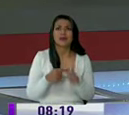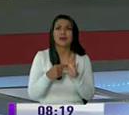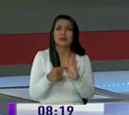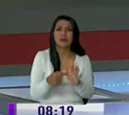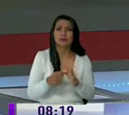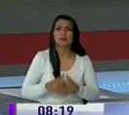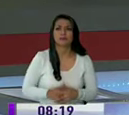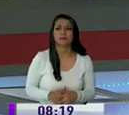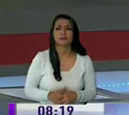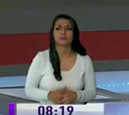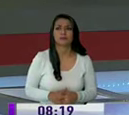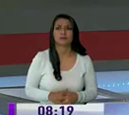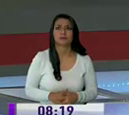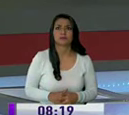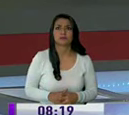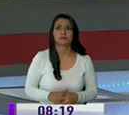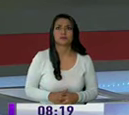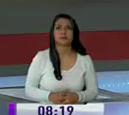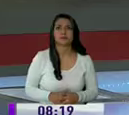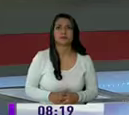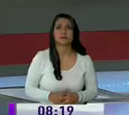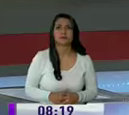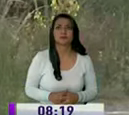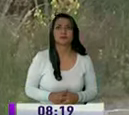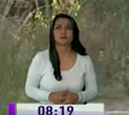organizada veamos lo que dicen los vecinos de este sector